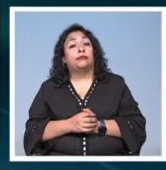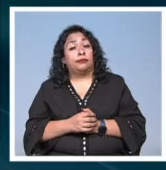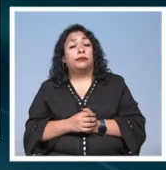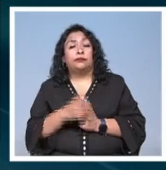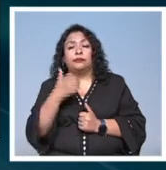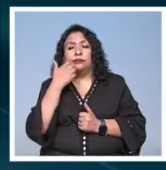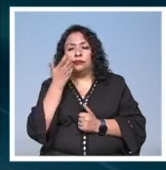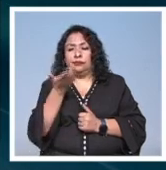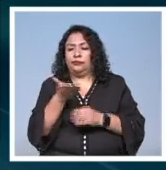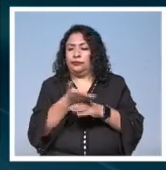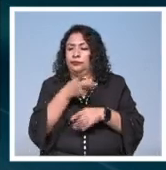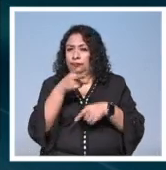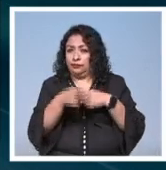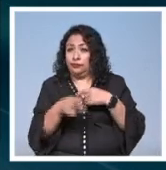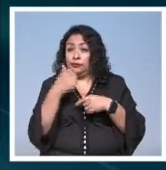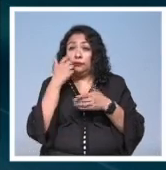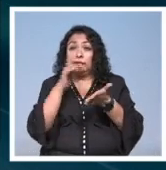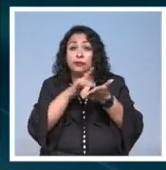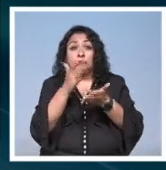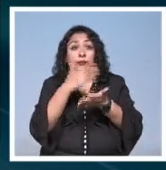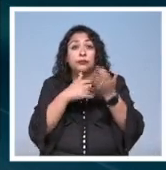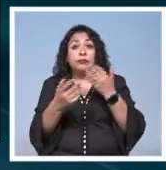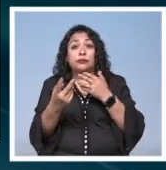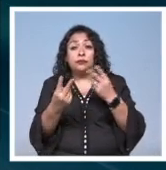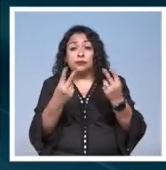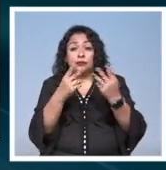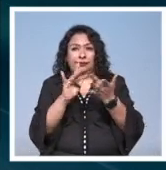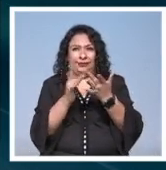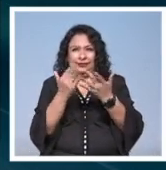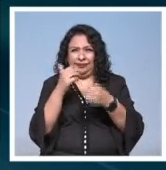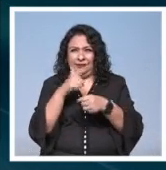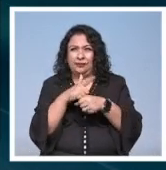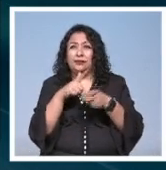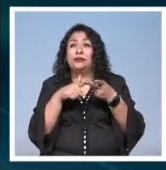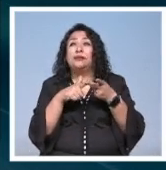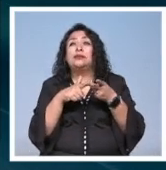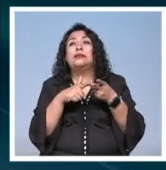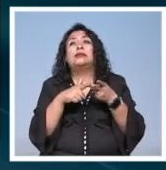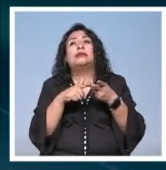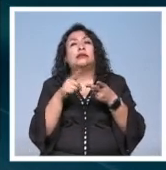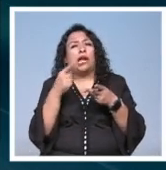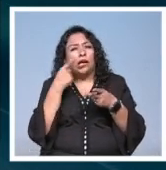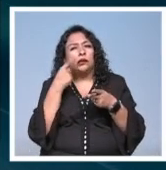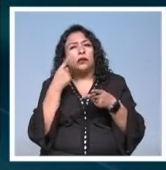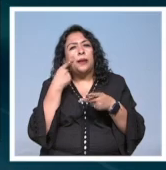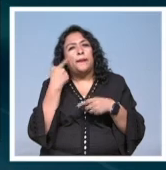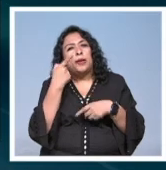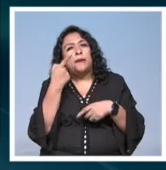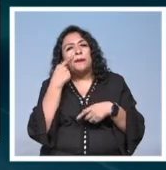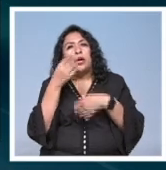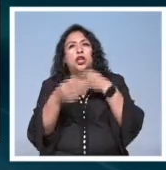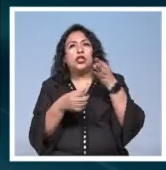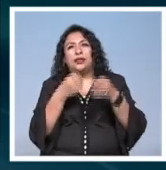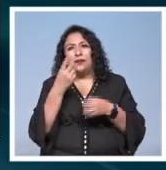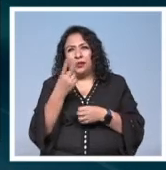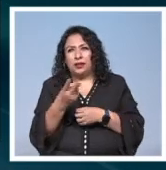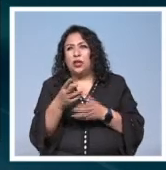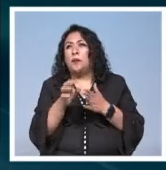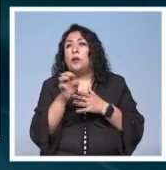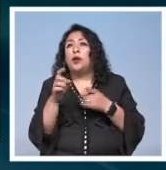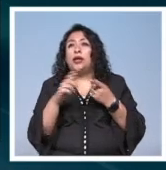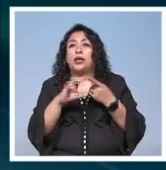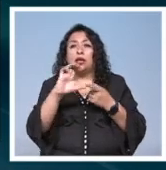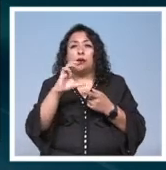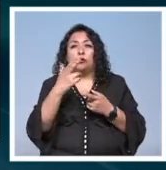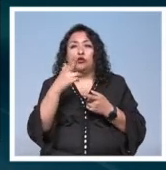queremos antes de irnos a la pausa agradecer a todos los que nos siguen en las redes sociales y que son asidos televidentes de Noticias 22 por ejemplo